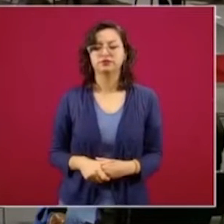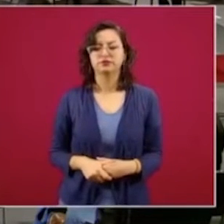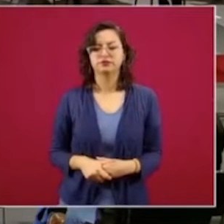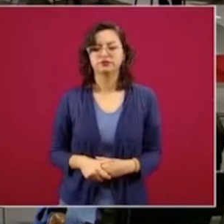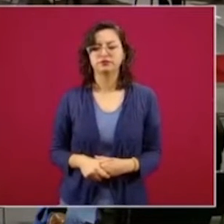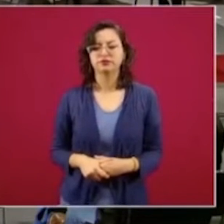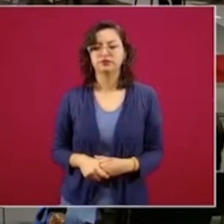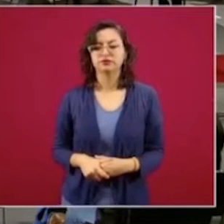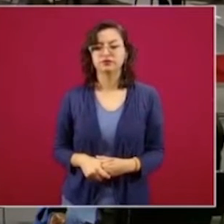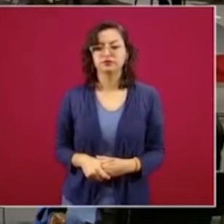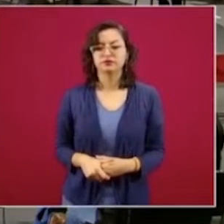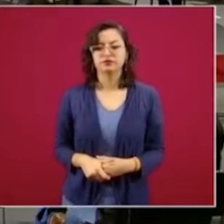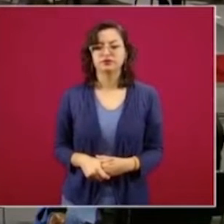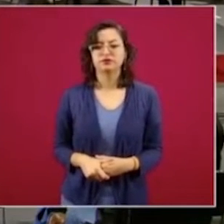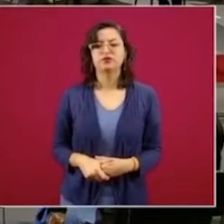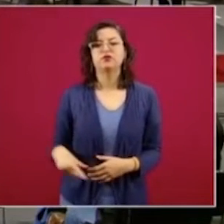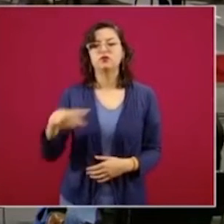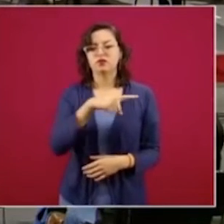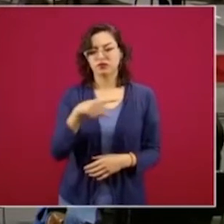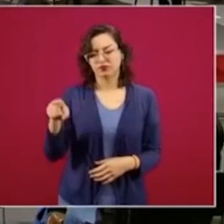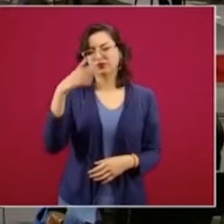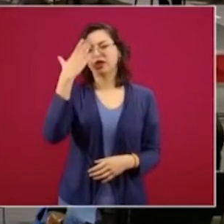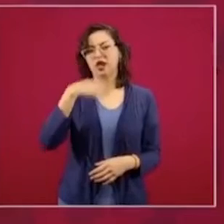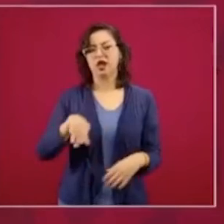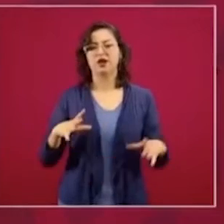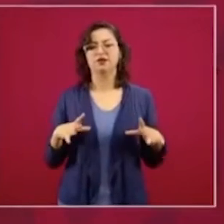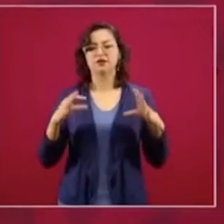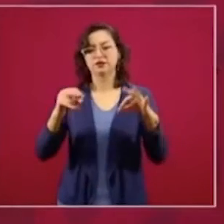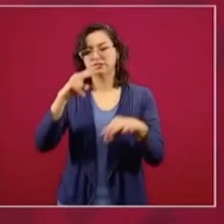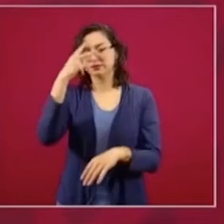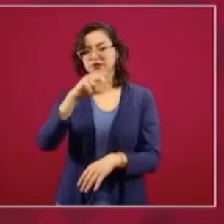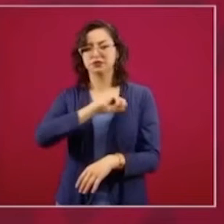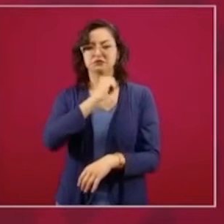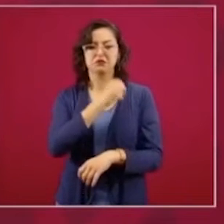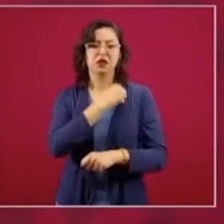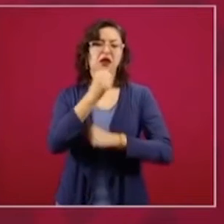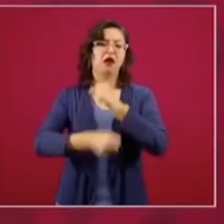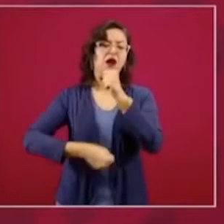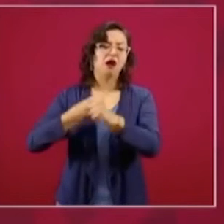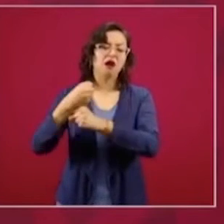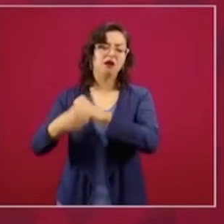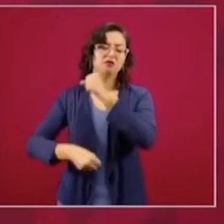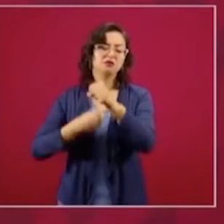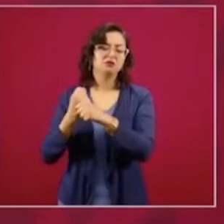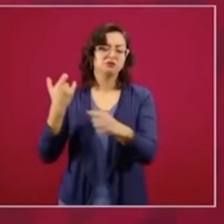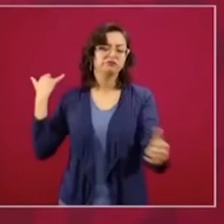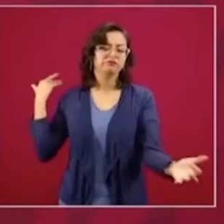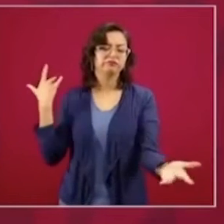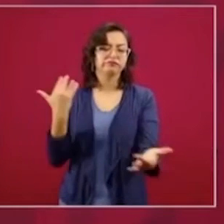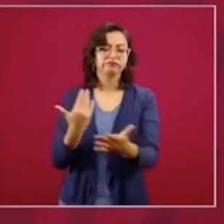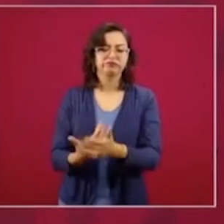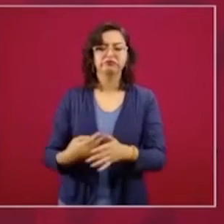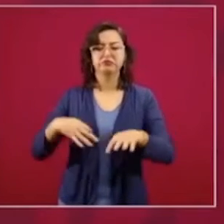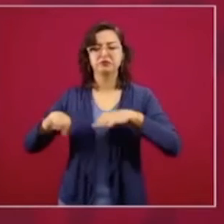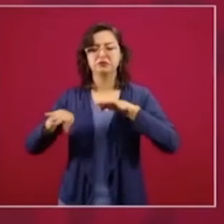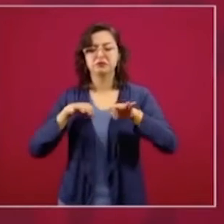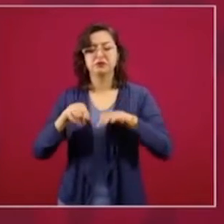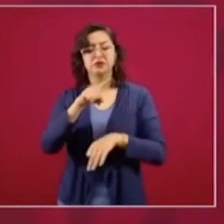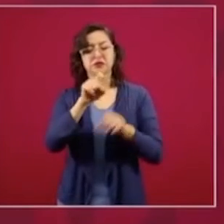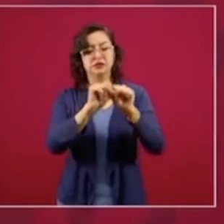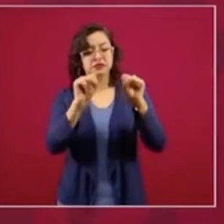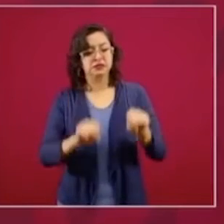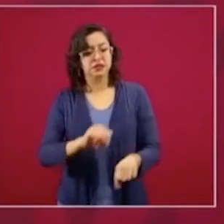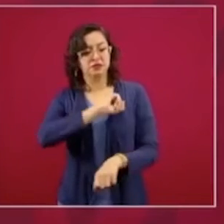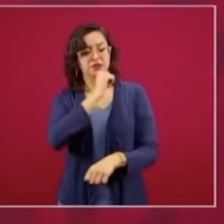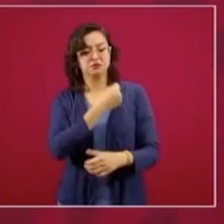Como ustedes saben, en la Fundación Mexicana para la Salud hemos venido trabajando hace muchos años, muchos años en apoyar al sistema de salud. Cuando